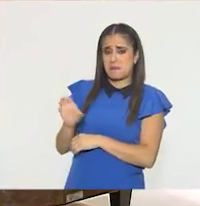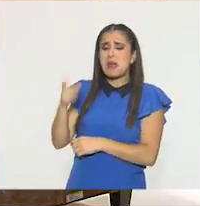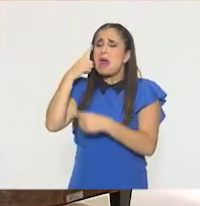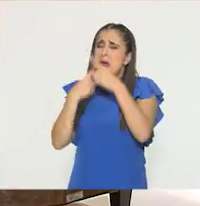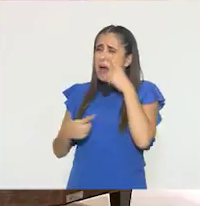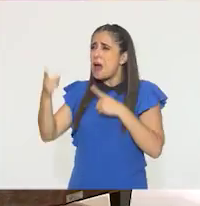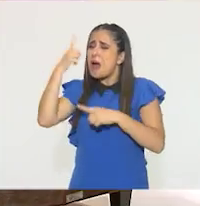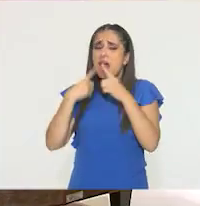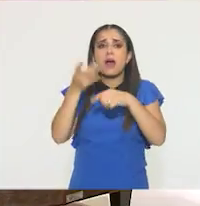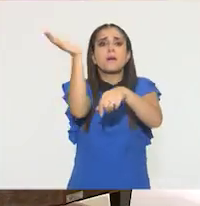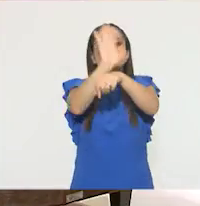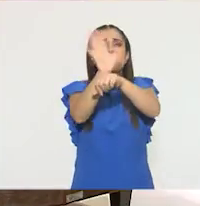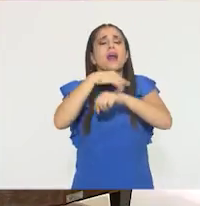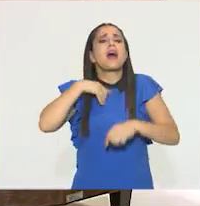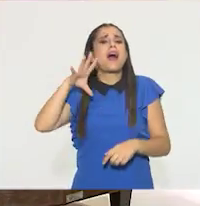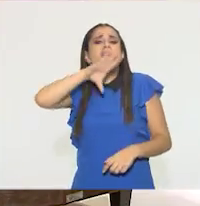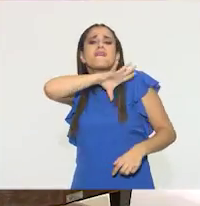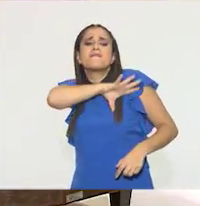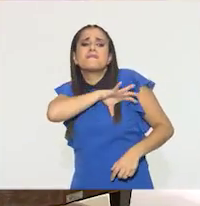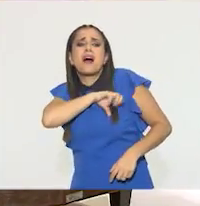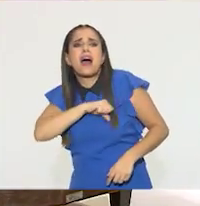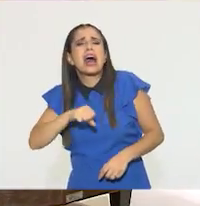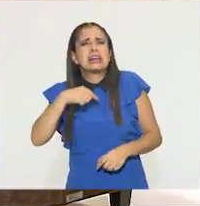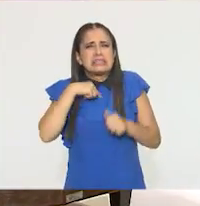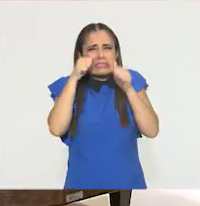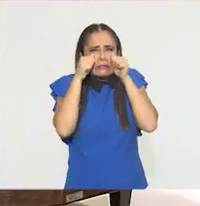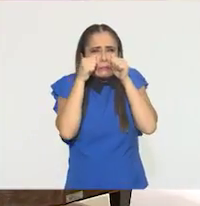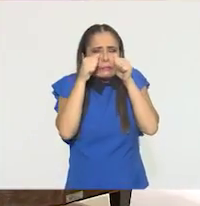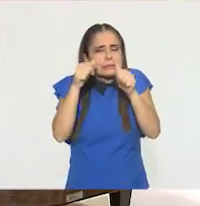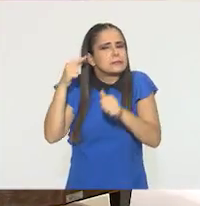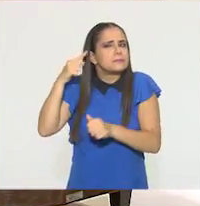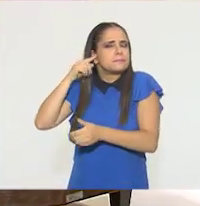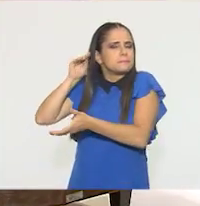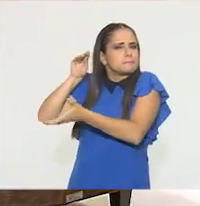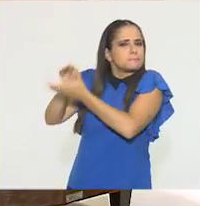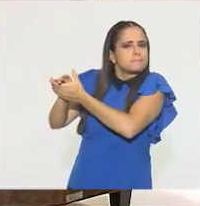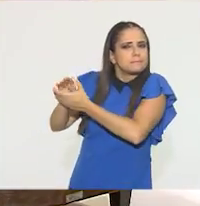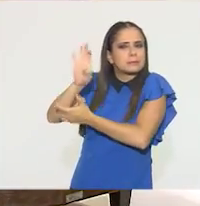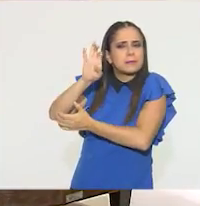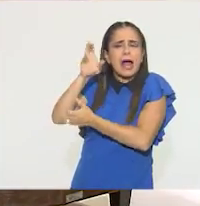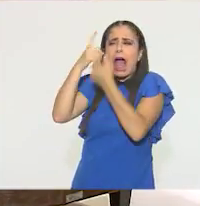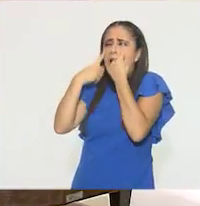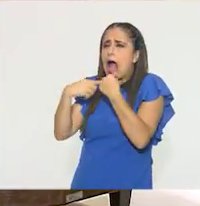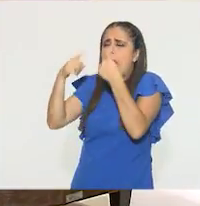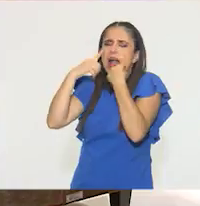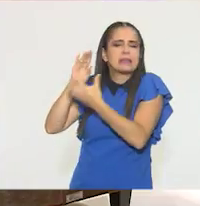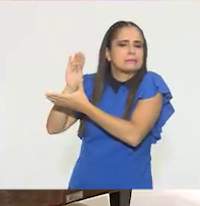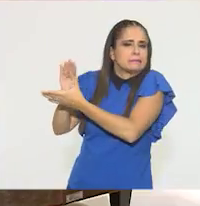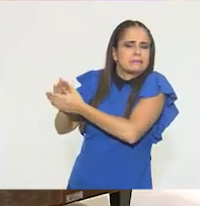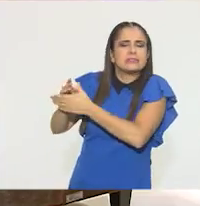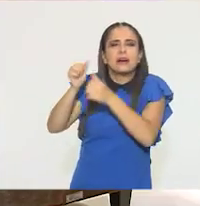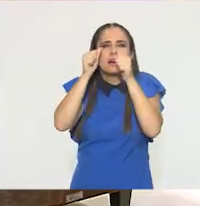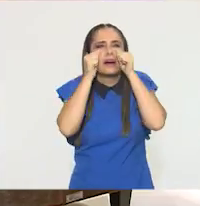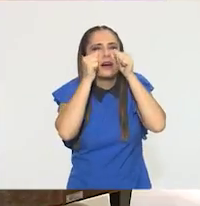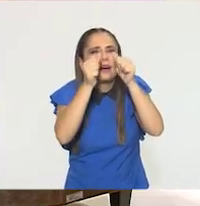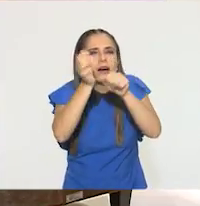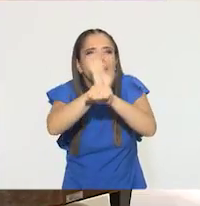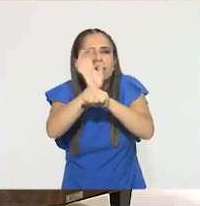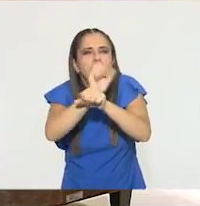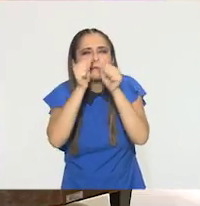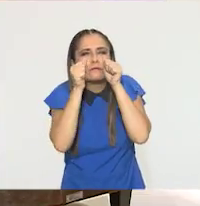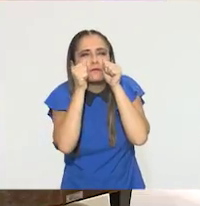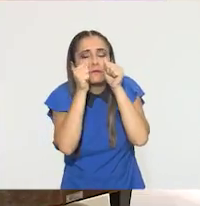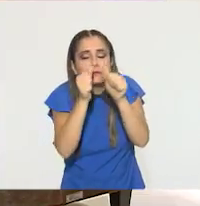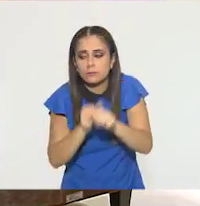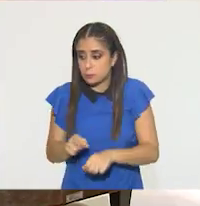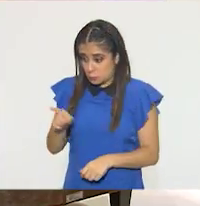Pero la película me encantaba. Entonces, tuve que concentrar mi atención en la pantalla, en lo que decían los personajes. Me concentré. ¿A ti qué